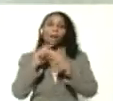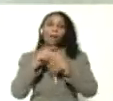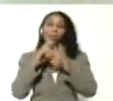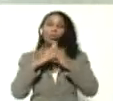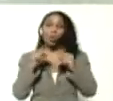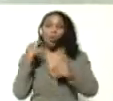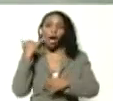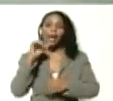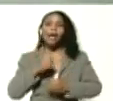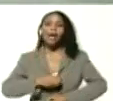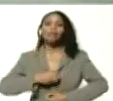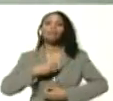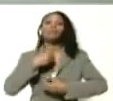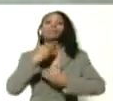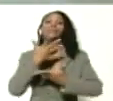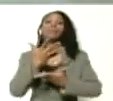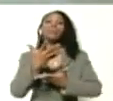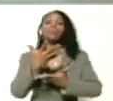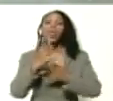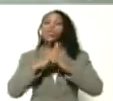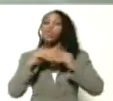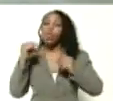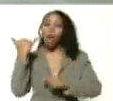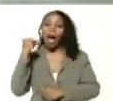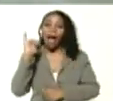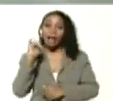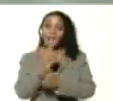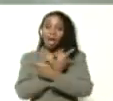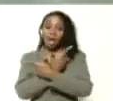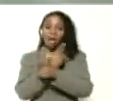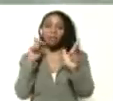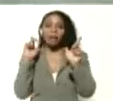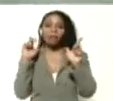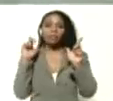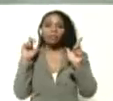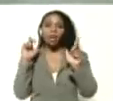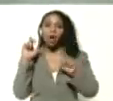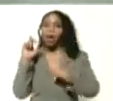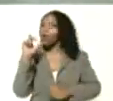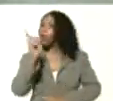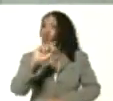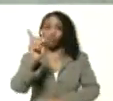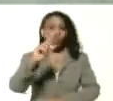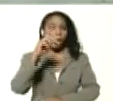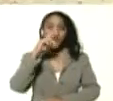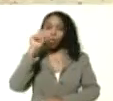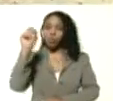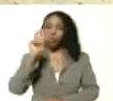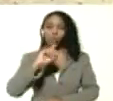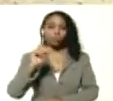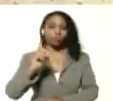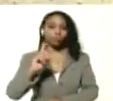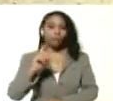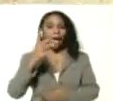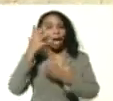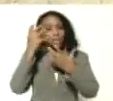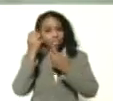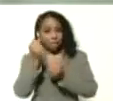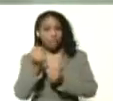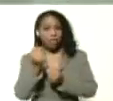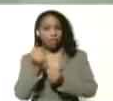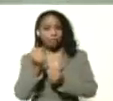tienen una expresión todos tienen su libertad no es maduro entiendan